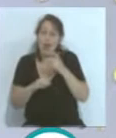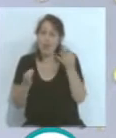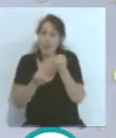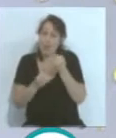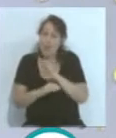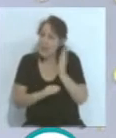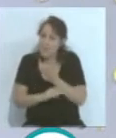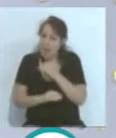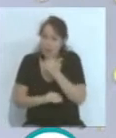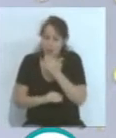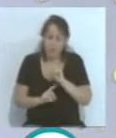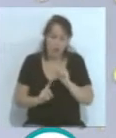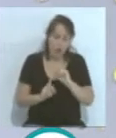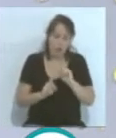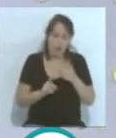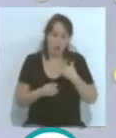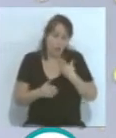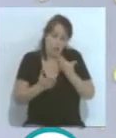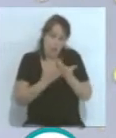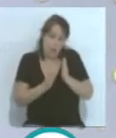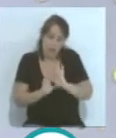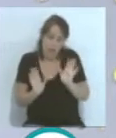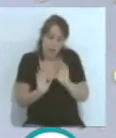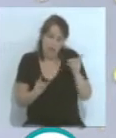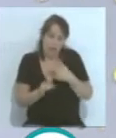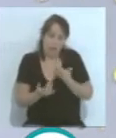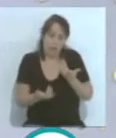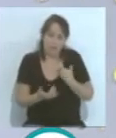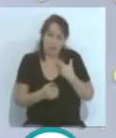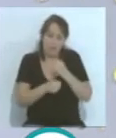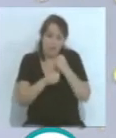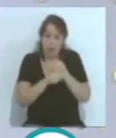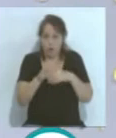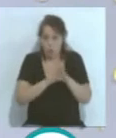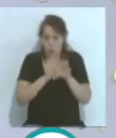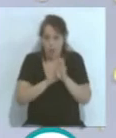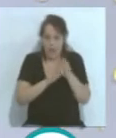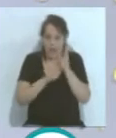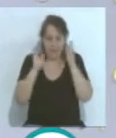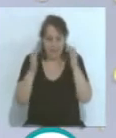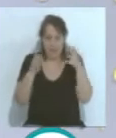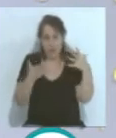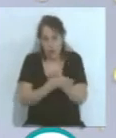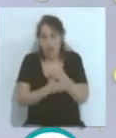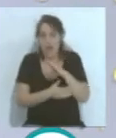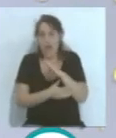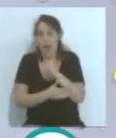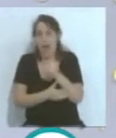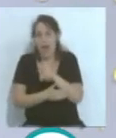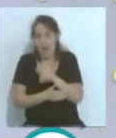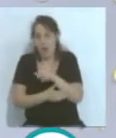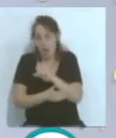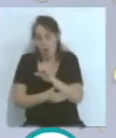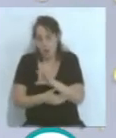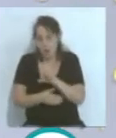yo tampoco he pedido de momento nada, ¿no? Sigo ahí conectada y pendiente de todo, pero bueno, que Carlos siempre está dispuesto a cubrir,